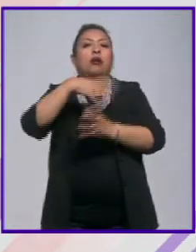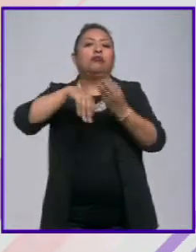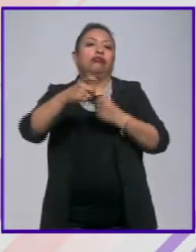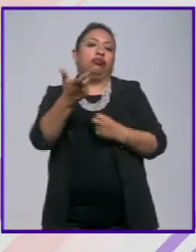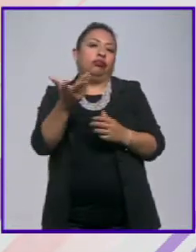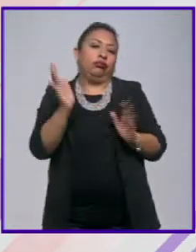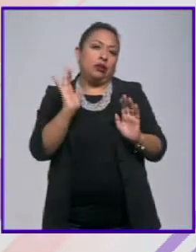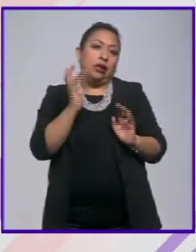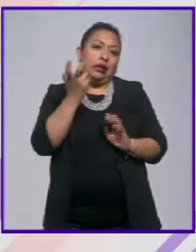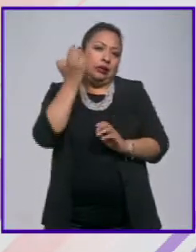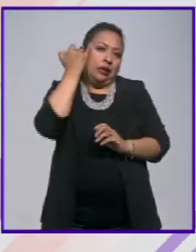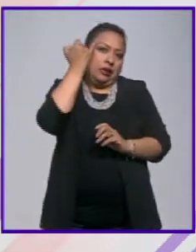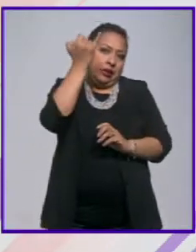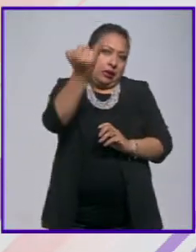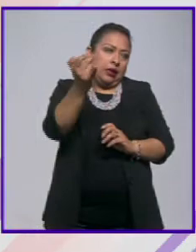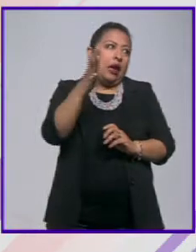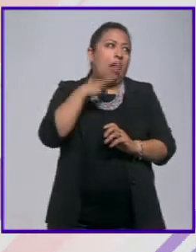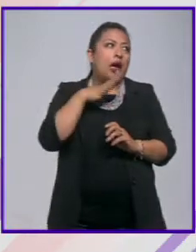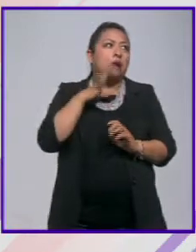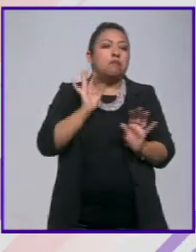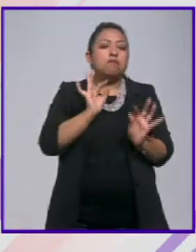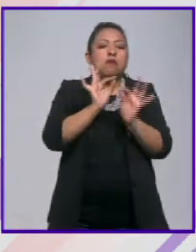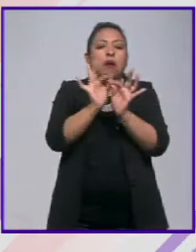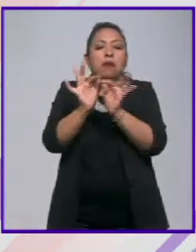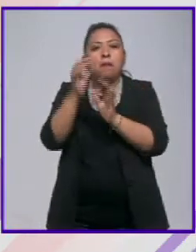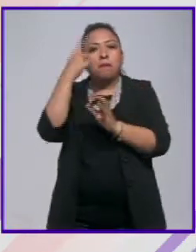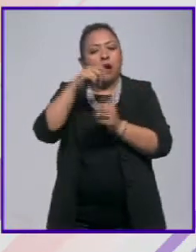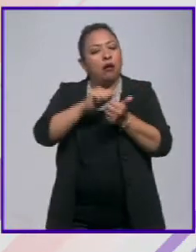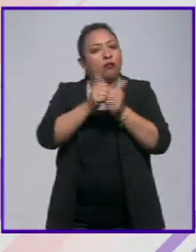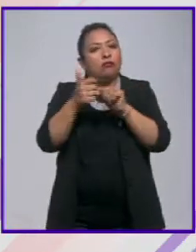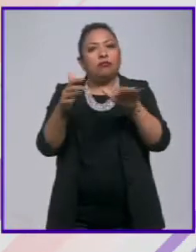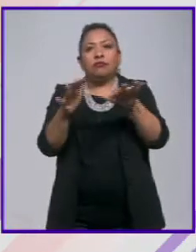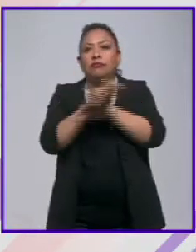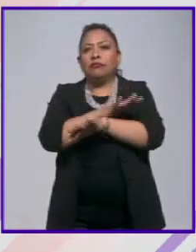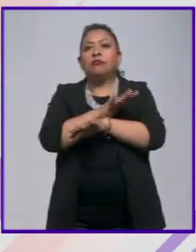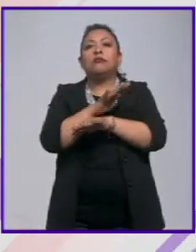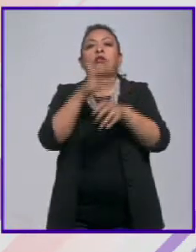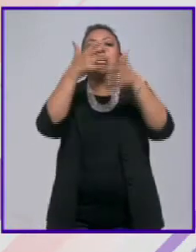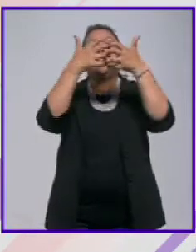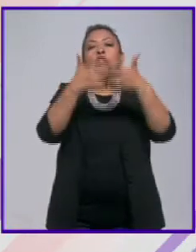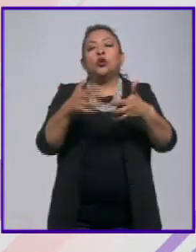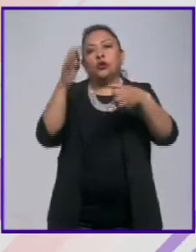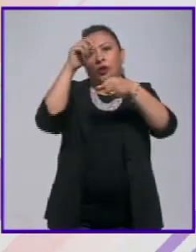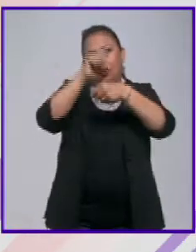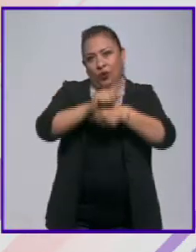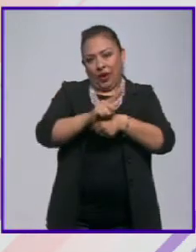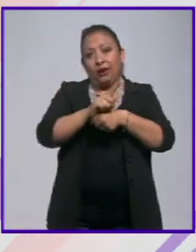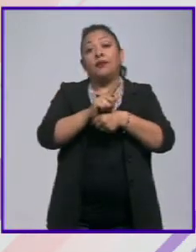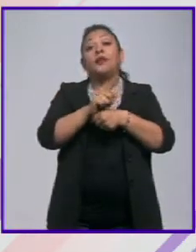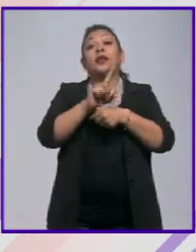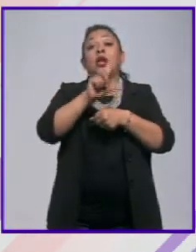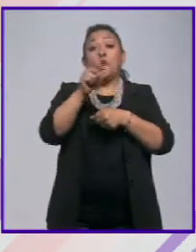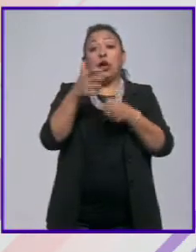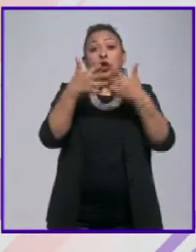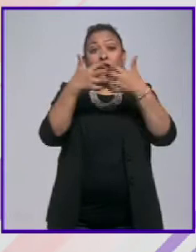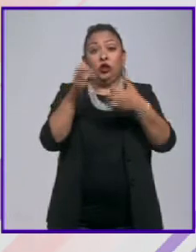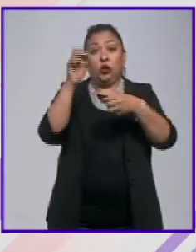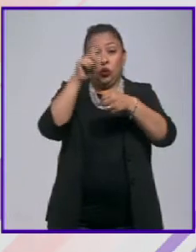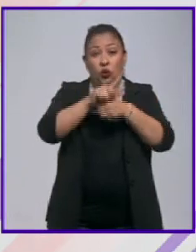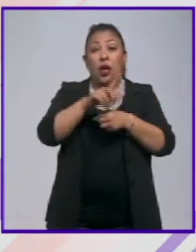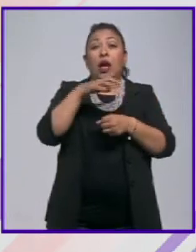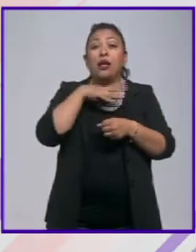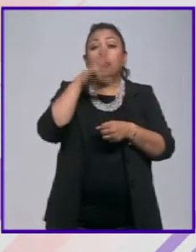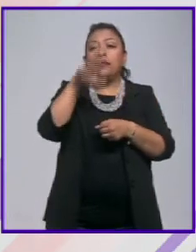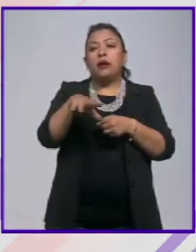que bueno sería un poco la idea dar las condiciones para que eso se convierta en industrias culturales y las industrias culturales tengan